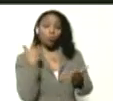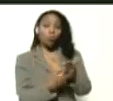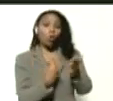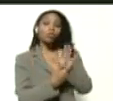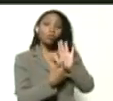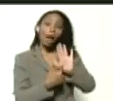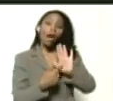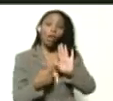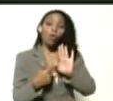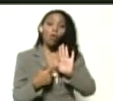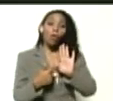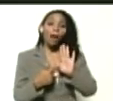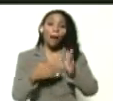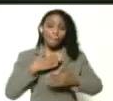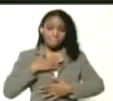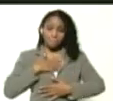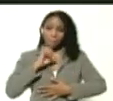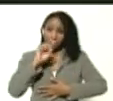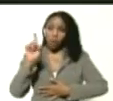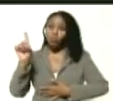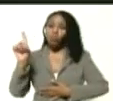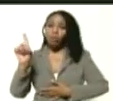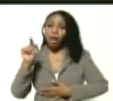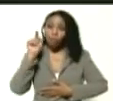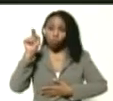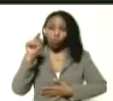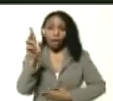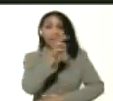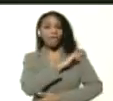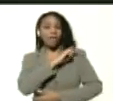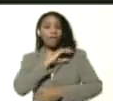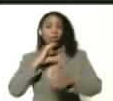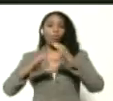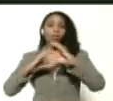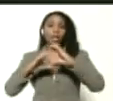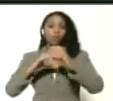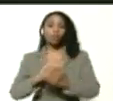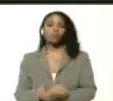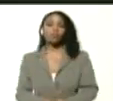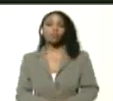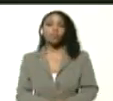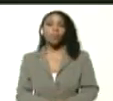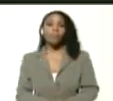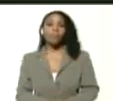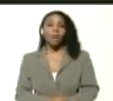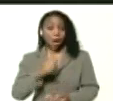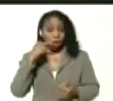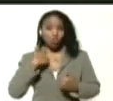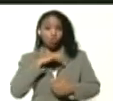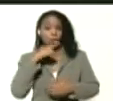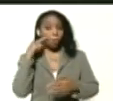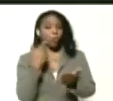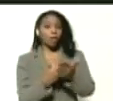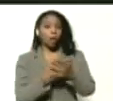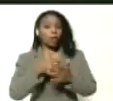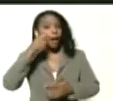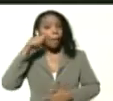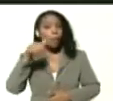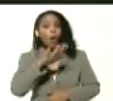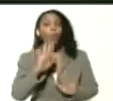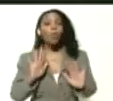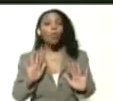demostrado, es mi pregunta Alfred Nazaret, tú que eres el jefe de comunicación, hemos demostrado o no que era un pueblo